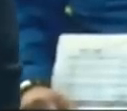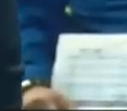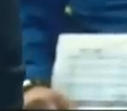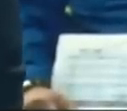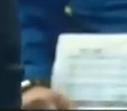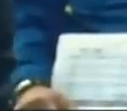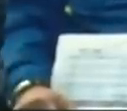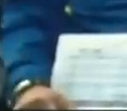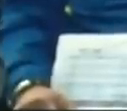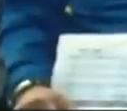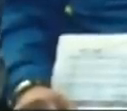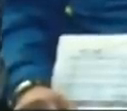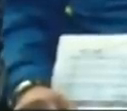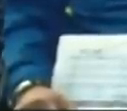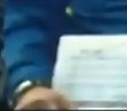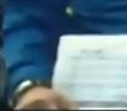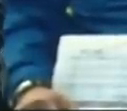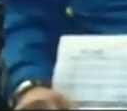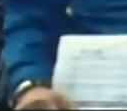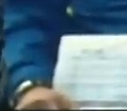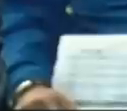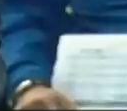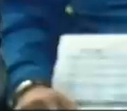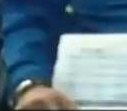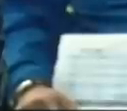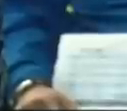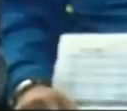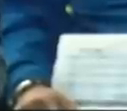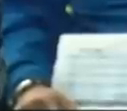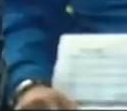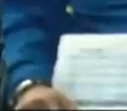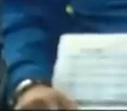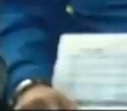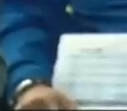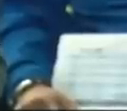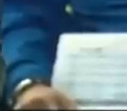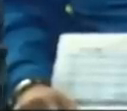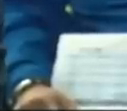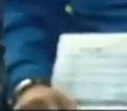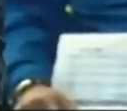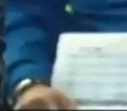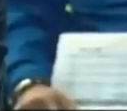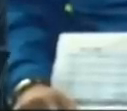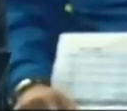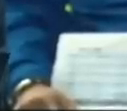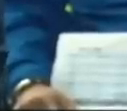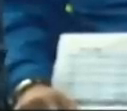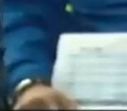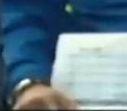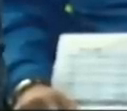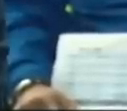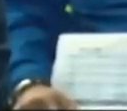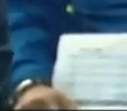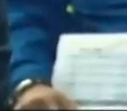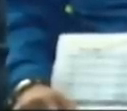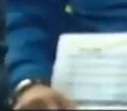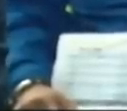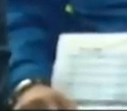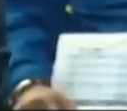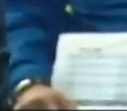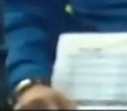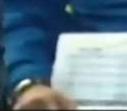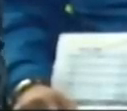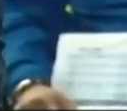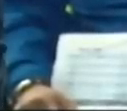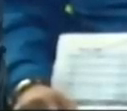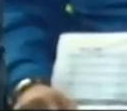de condiciones de normalidad. La primera es el levantamiento de todas las sanciones ilegales, las medidas coercitivas unilaterales,